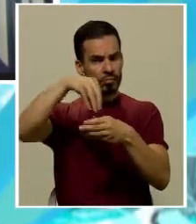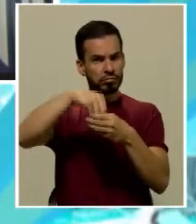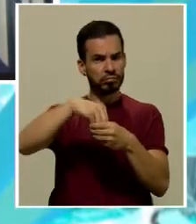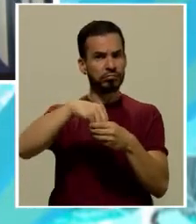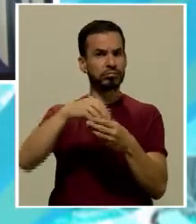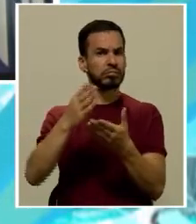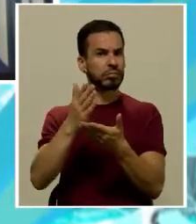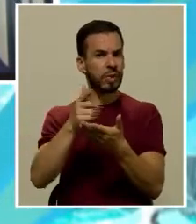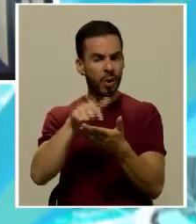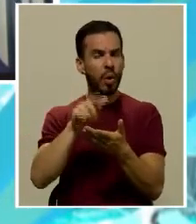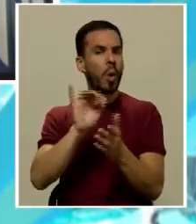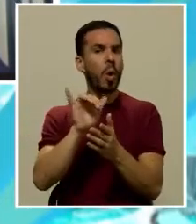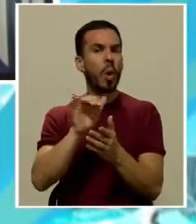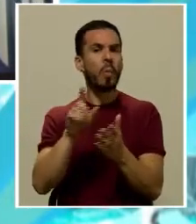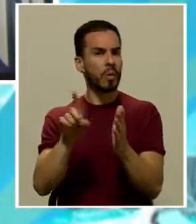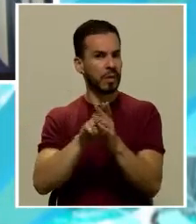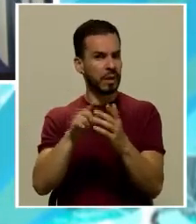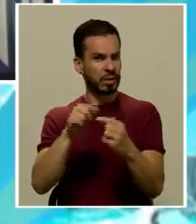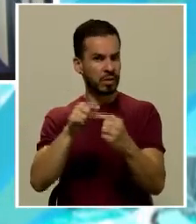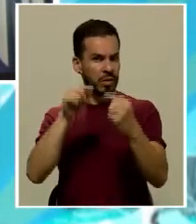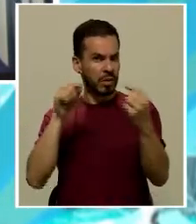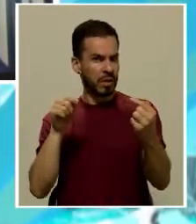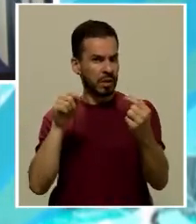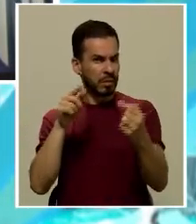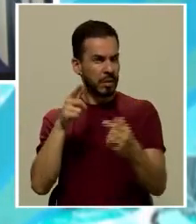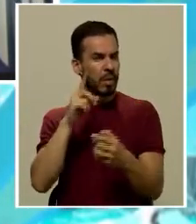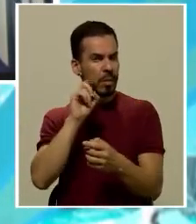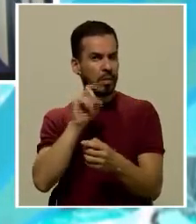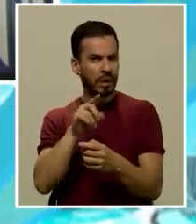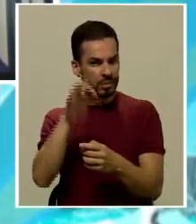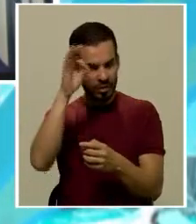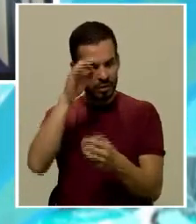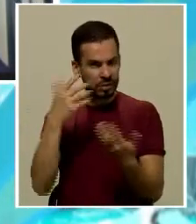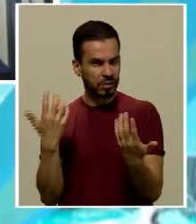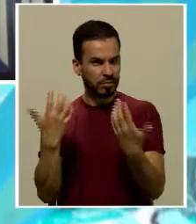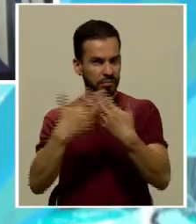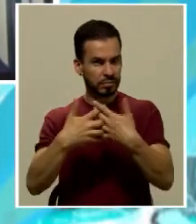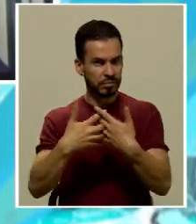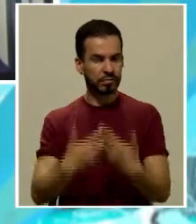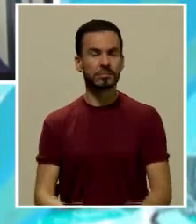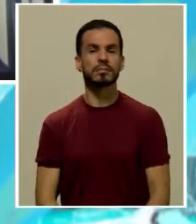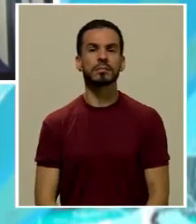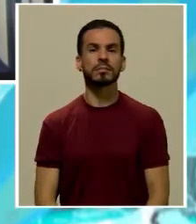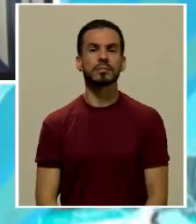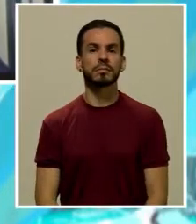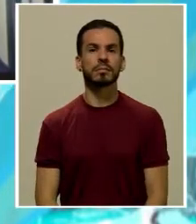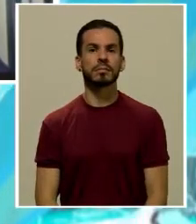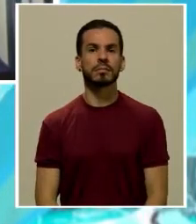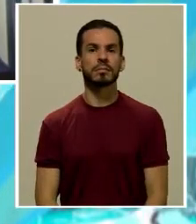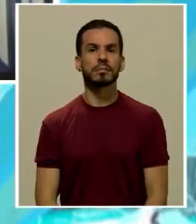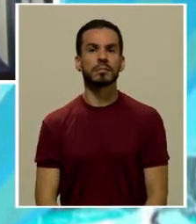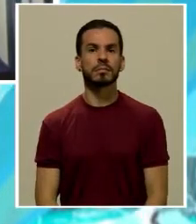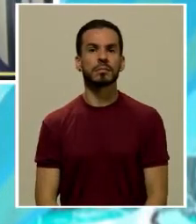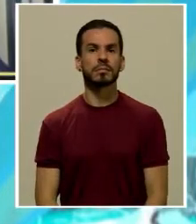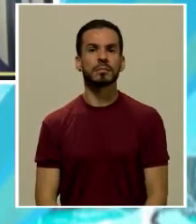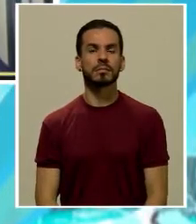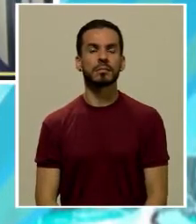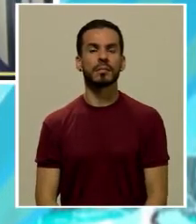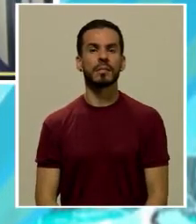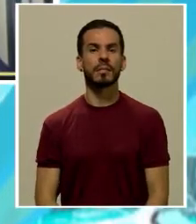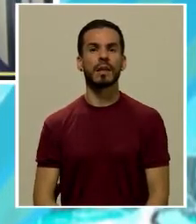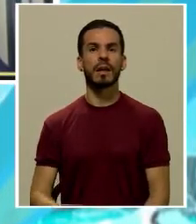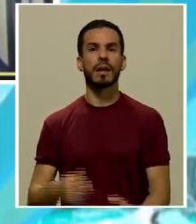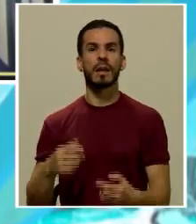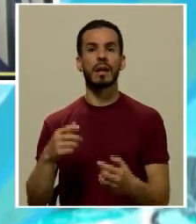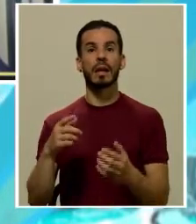visto de alguna manera así, con esta filosofía del derecho penal del enemigo. Sí, el derecho